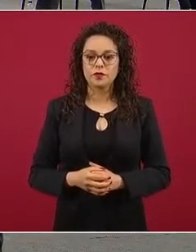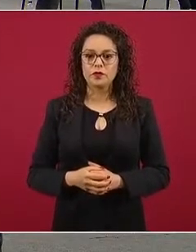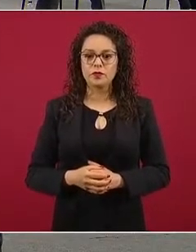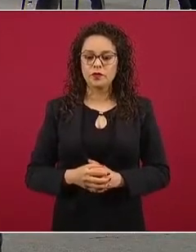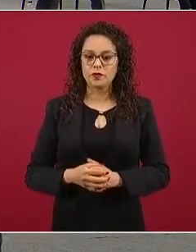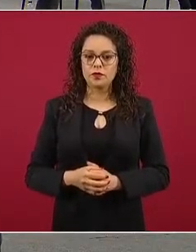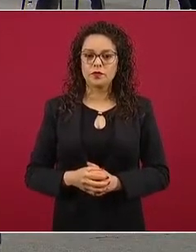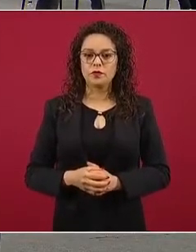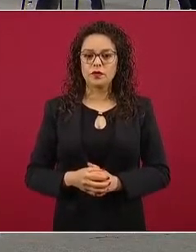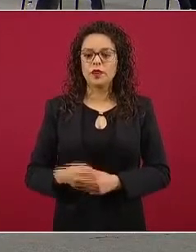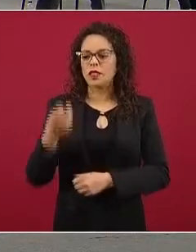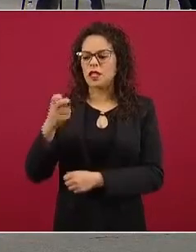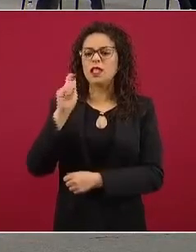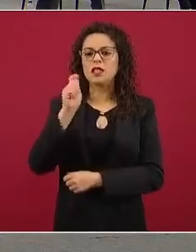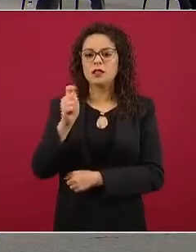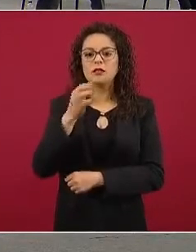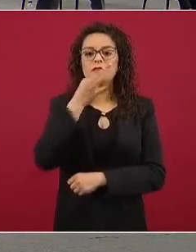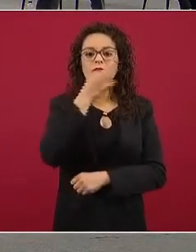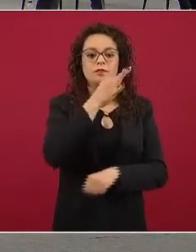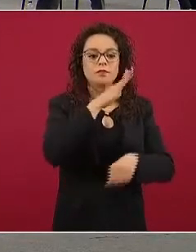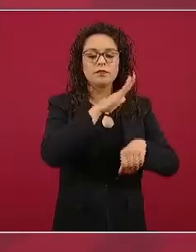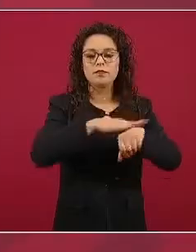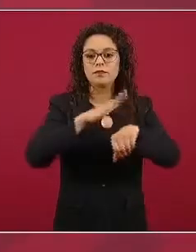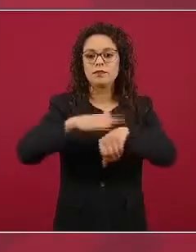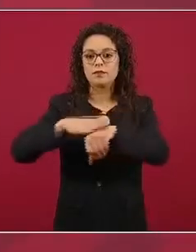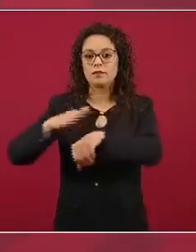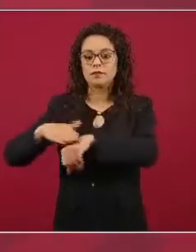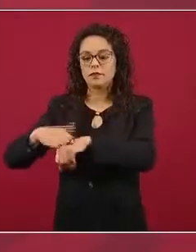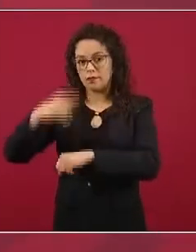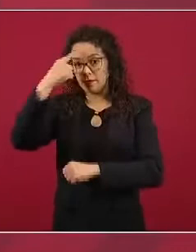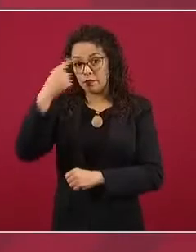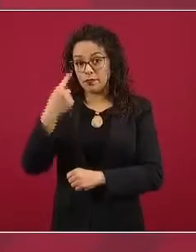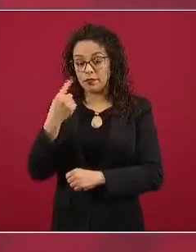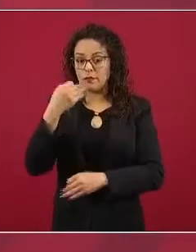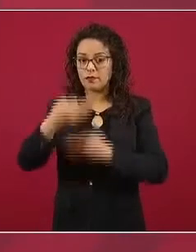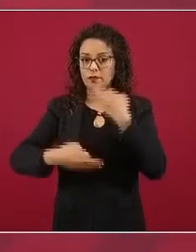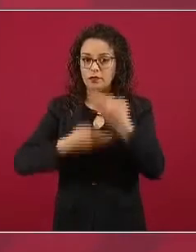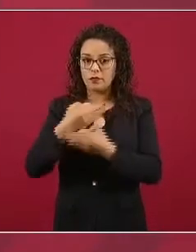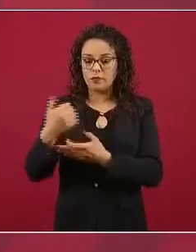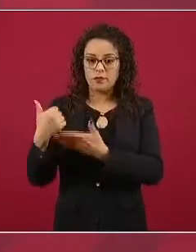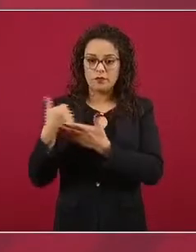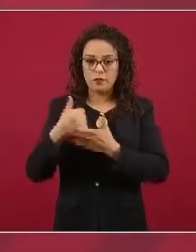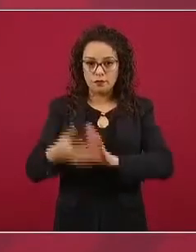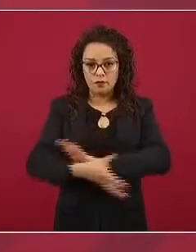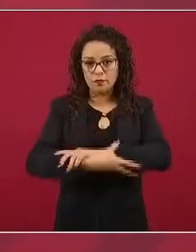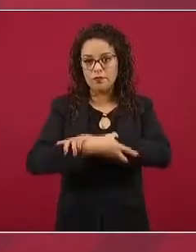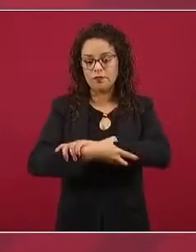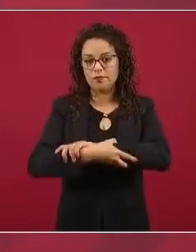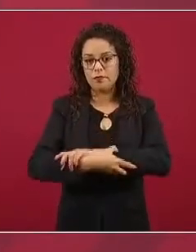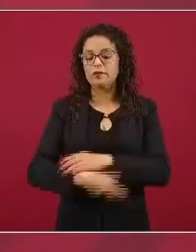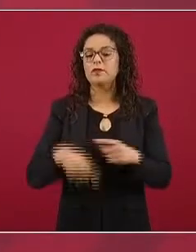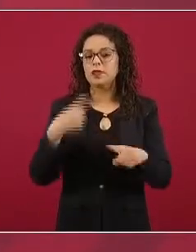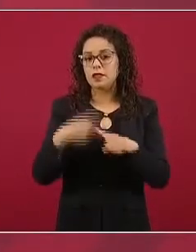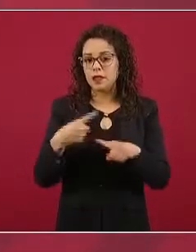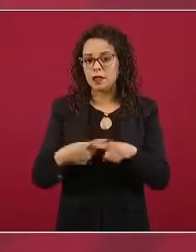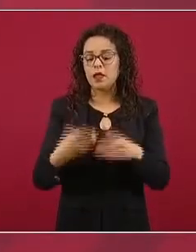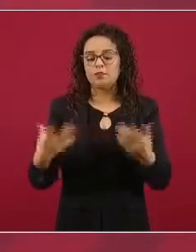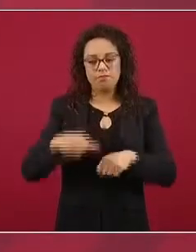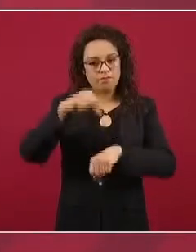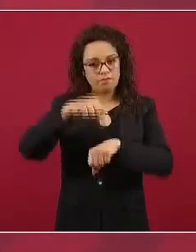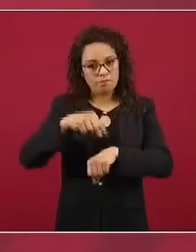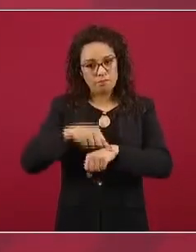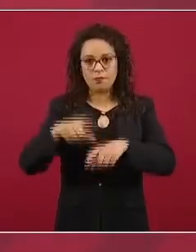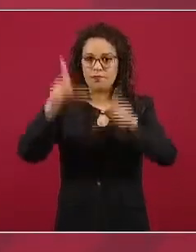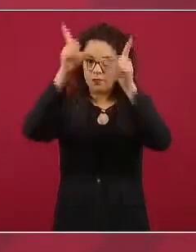Chapultepec para nosotros es un llamado, es un llamado a la solidaridad de nuestro personal, particularmente de médicas,